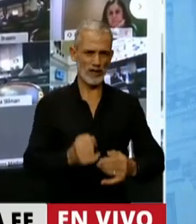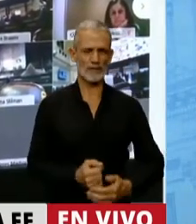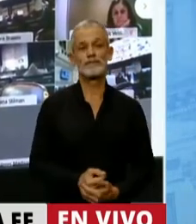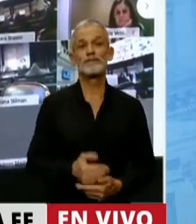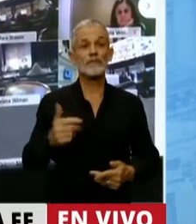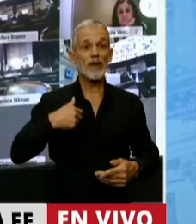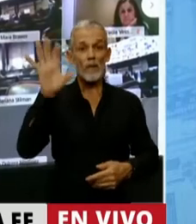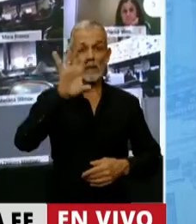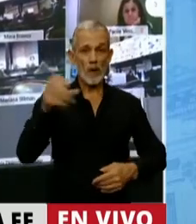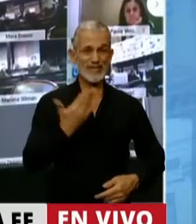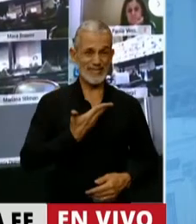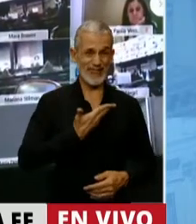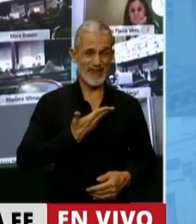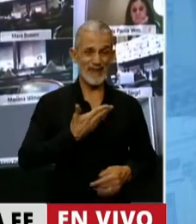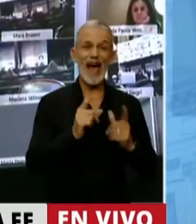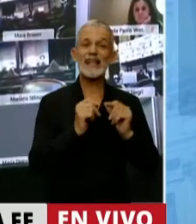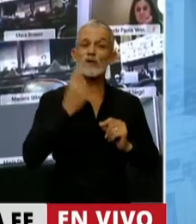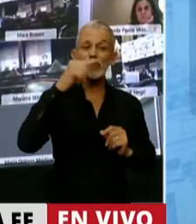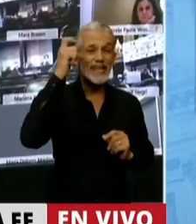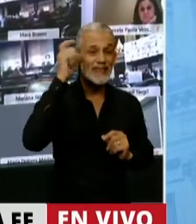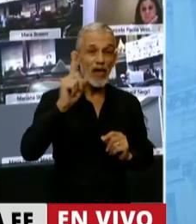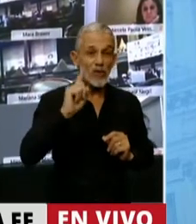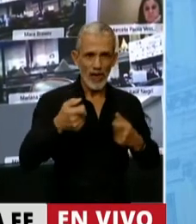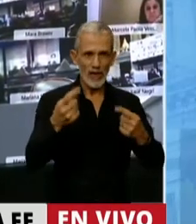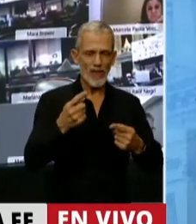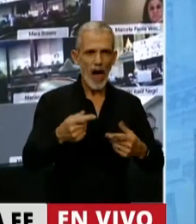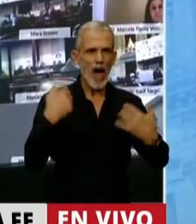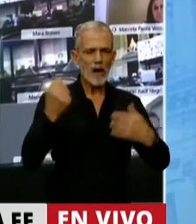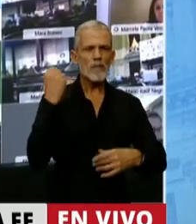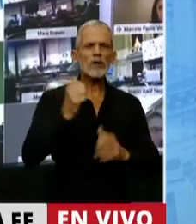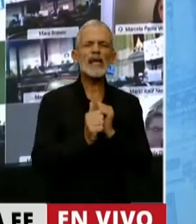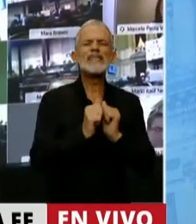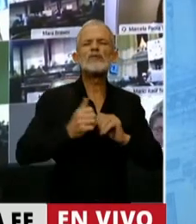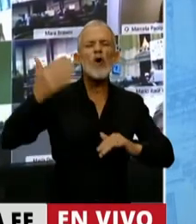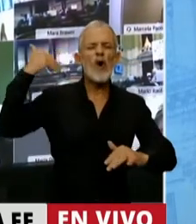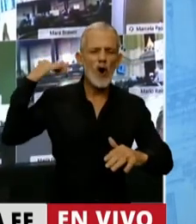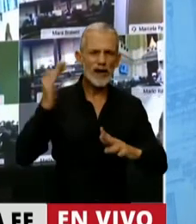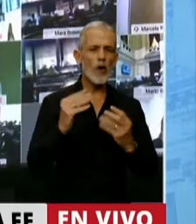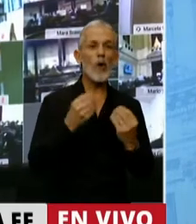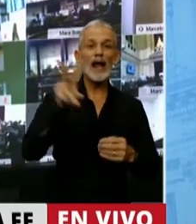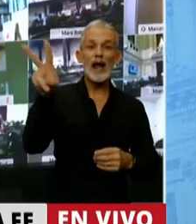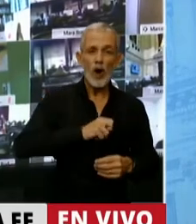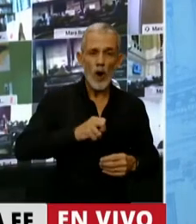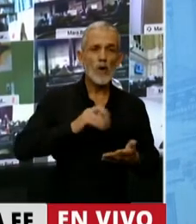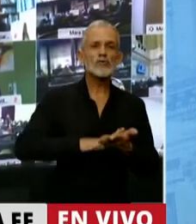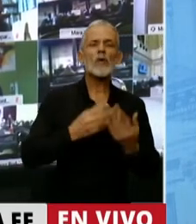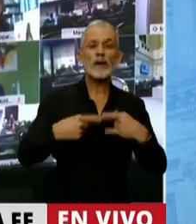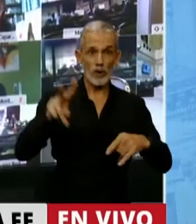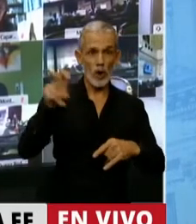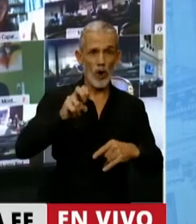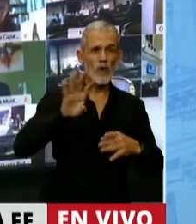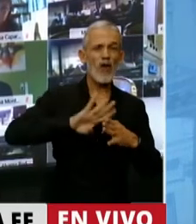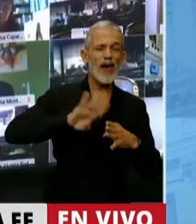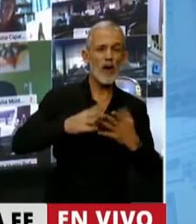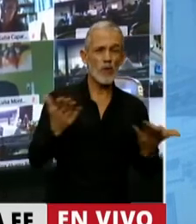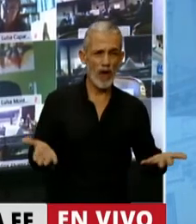es que mi provincia de Santa Fe en el artículo 110 dignifica un tema histórico que es muy importante, que es el cobro, la mención del cobro de la